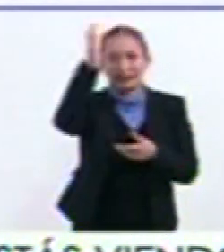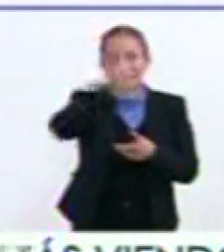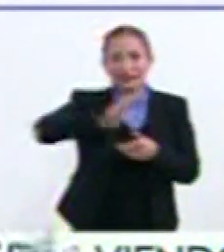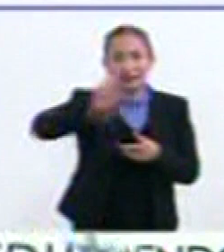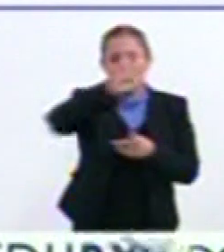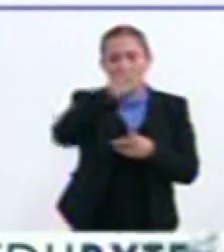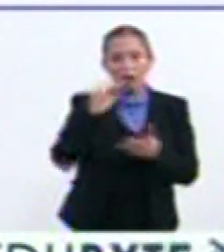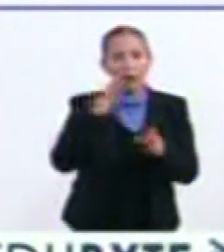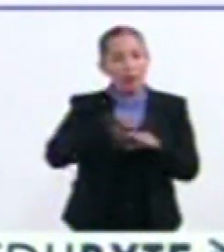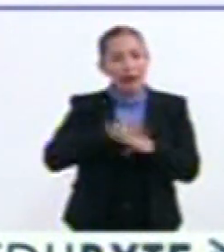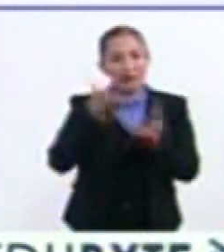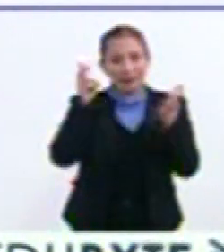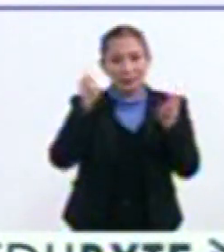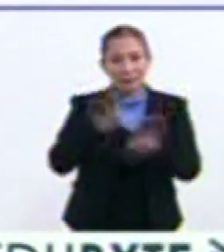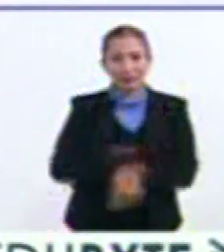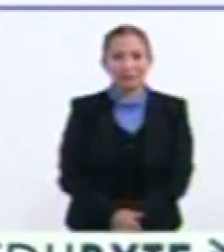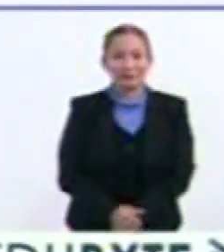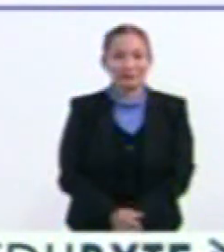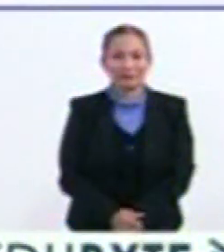Vamos con más No se vaya